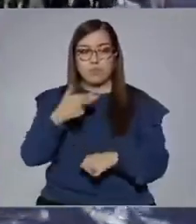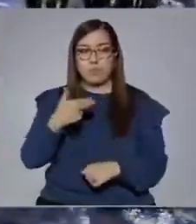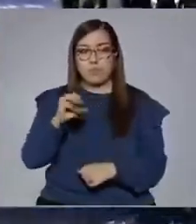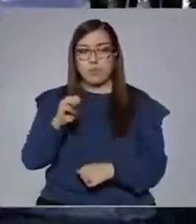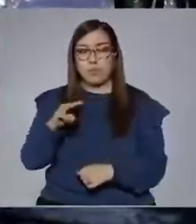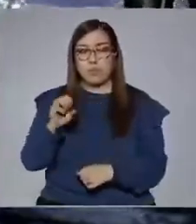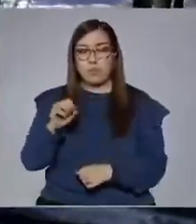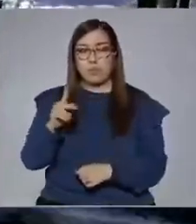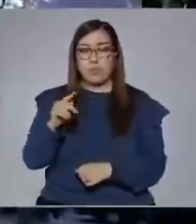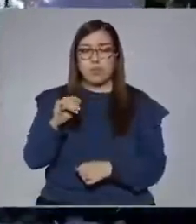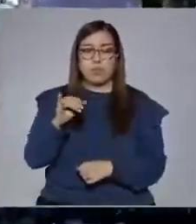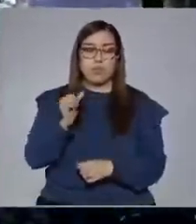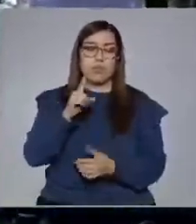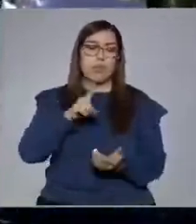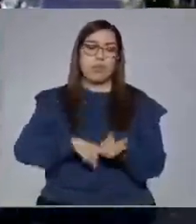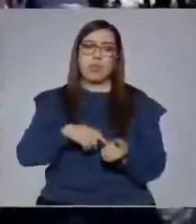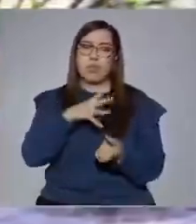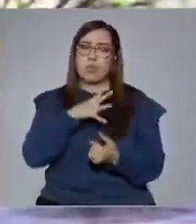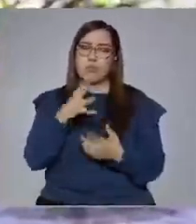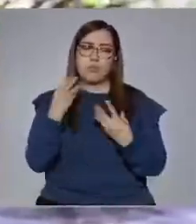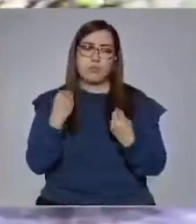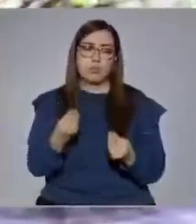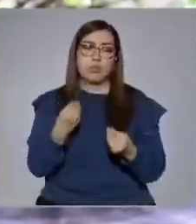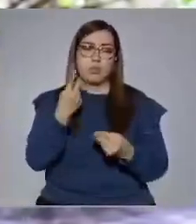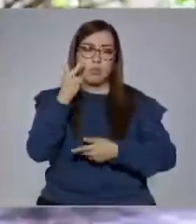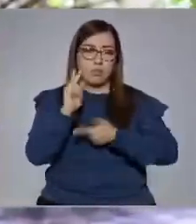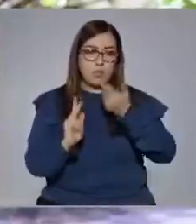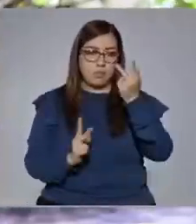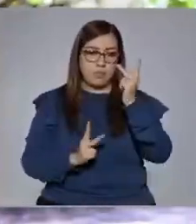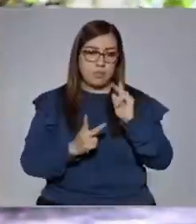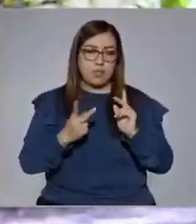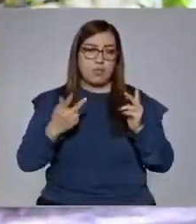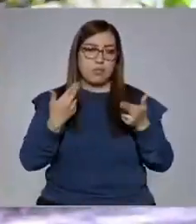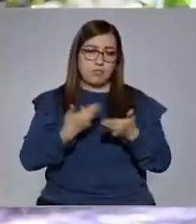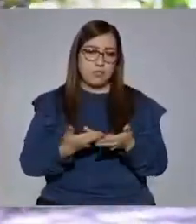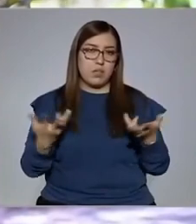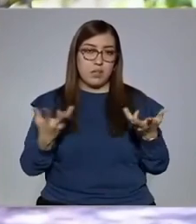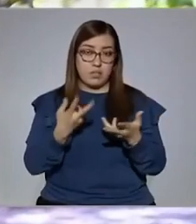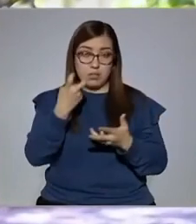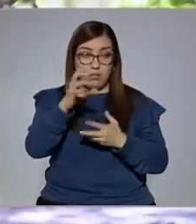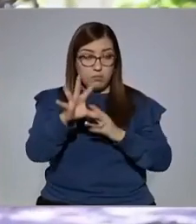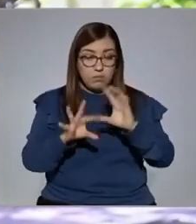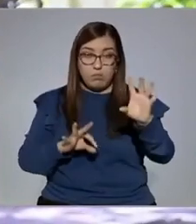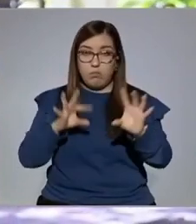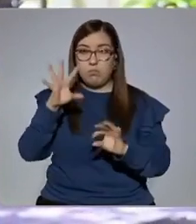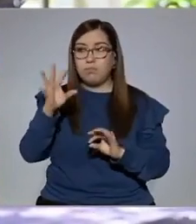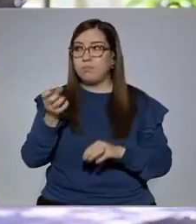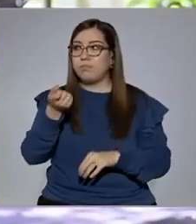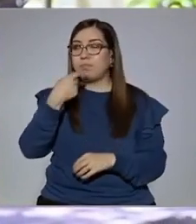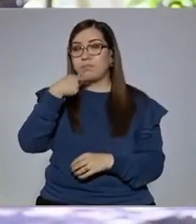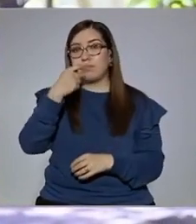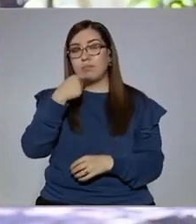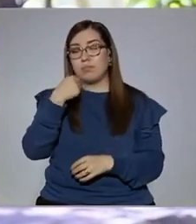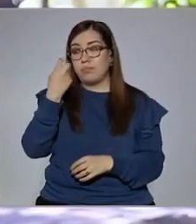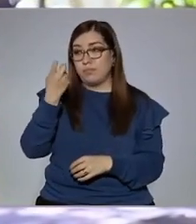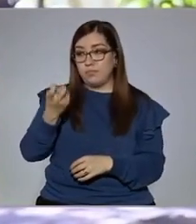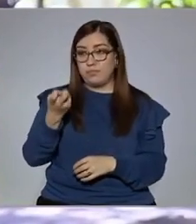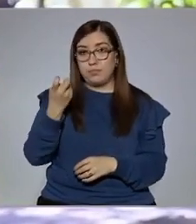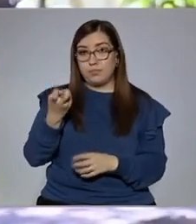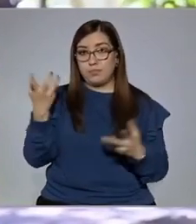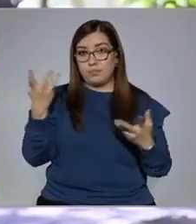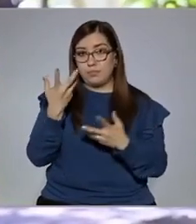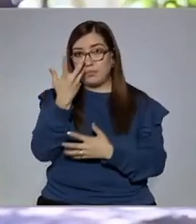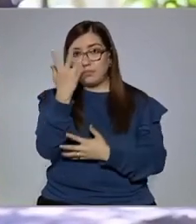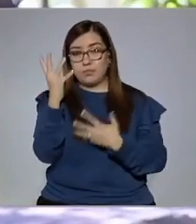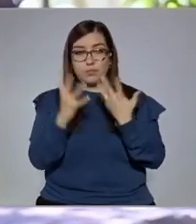ejemplares de plantas de las cuales elaboramos medicamentos homeopáticos. La intención de la creación de este jardín